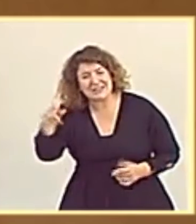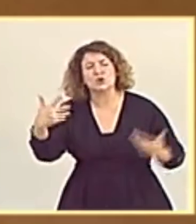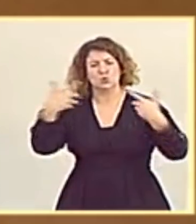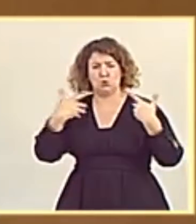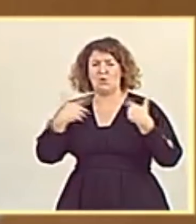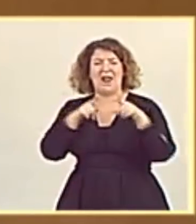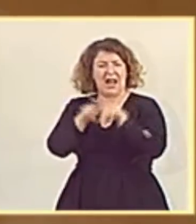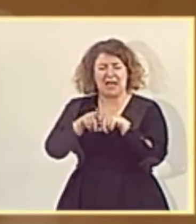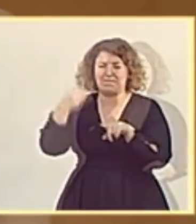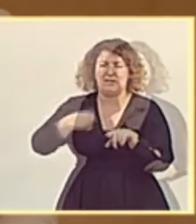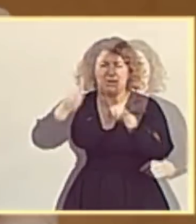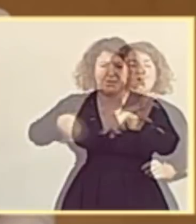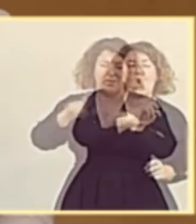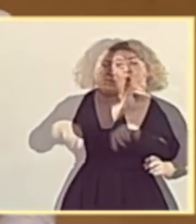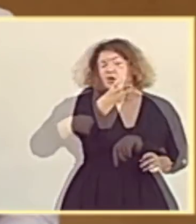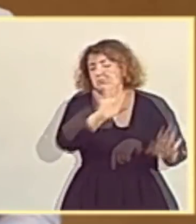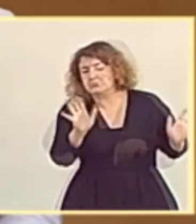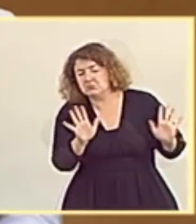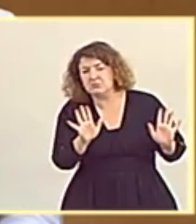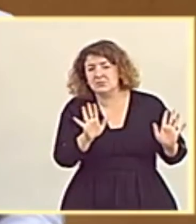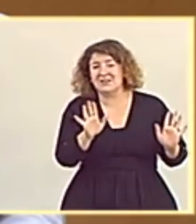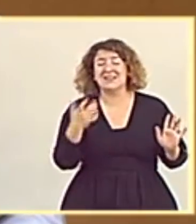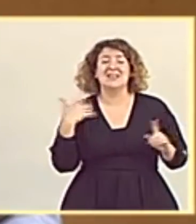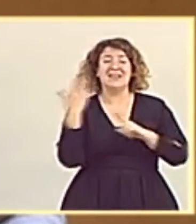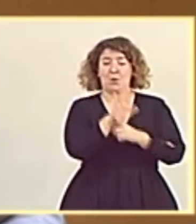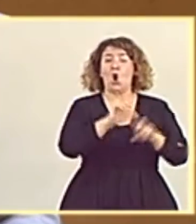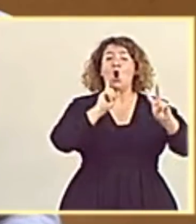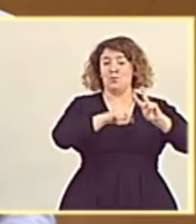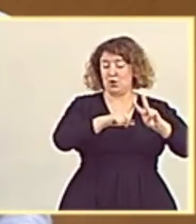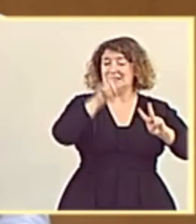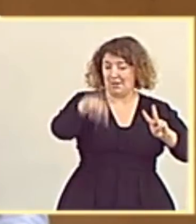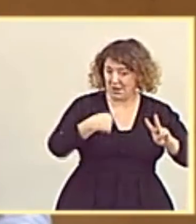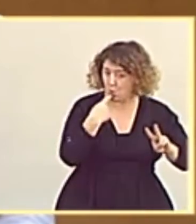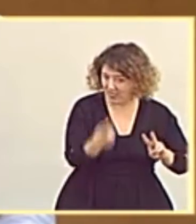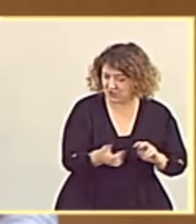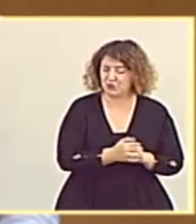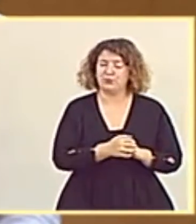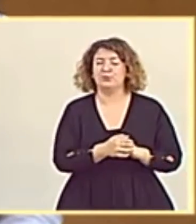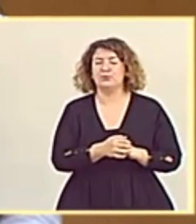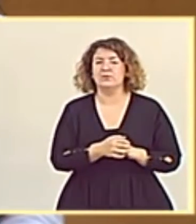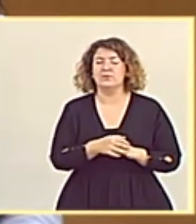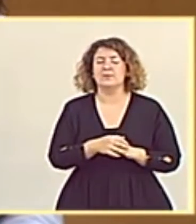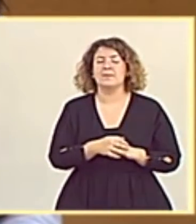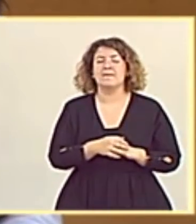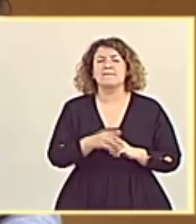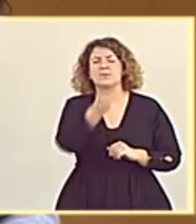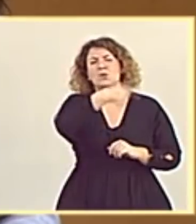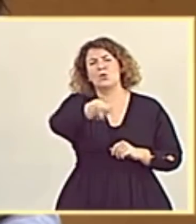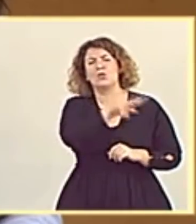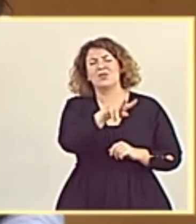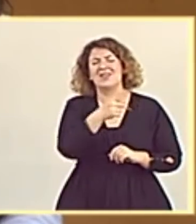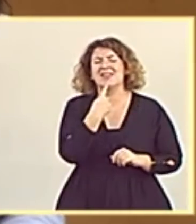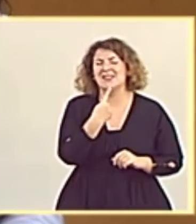misma crítica. Como lo repetido el representante de Vox, también aquí en la tribuna, han dicho ustedes que estos